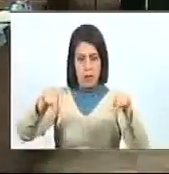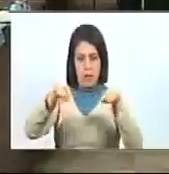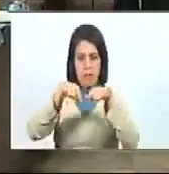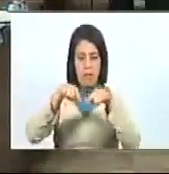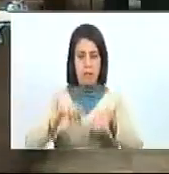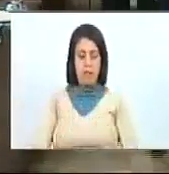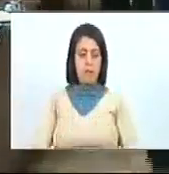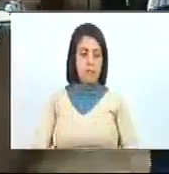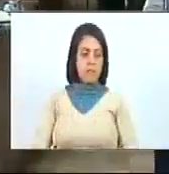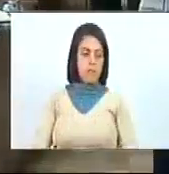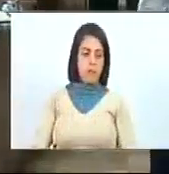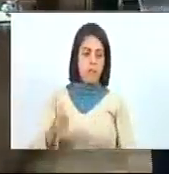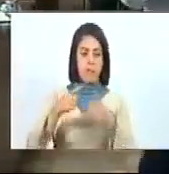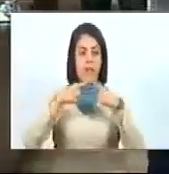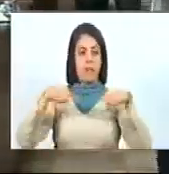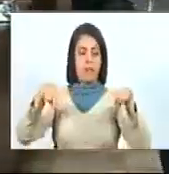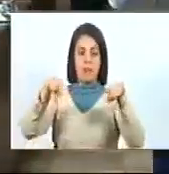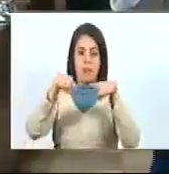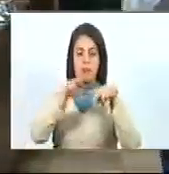en los curules de abajo.